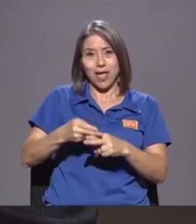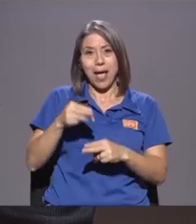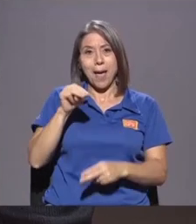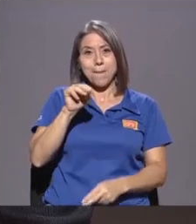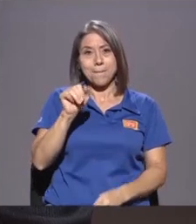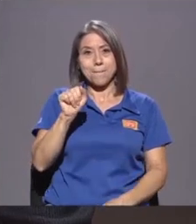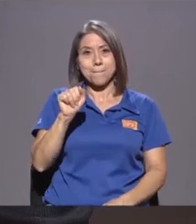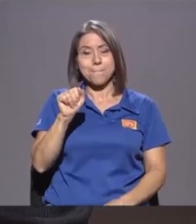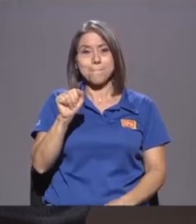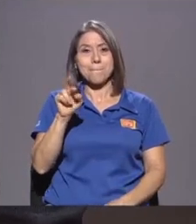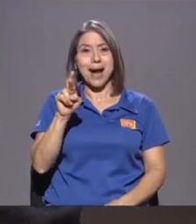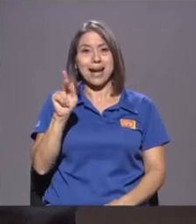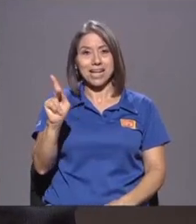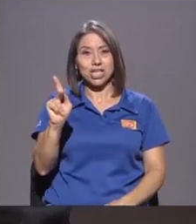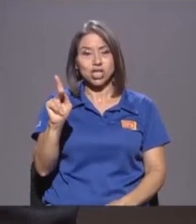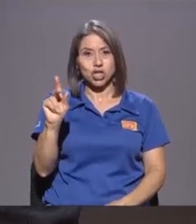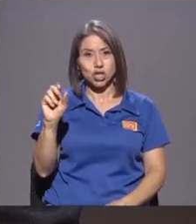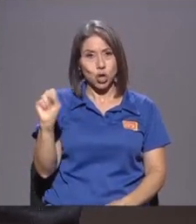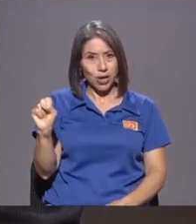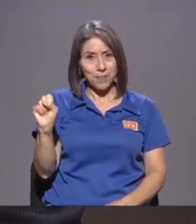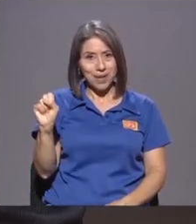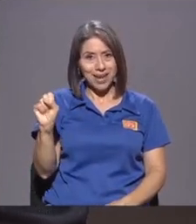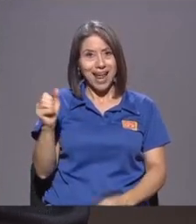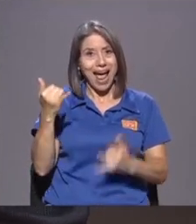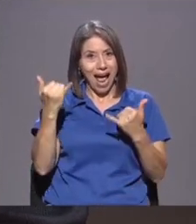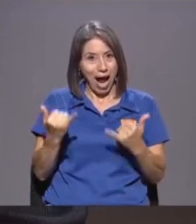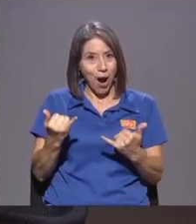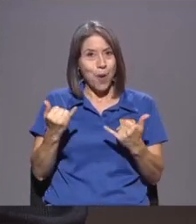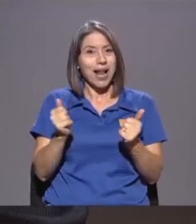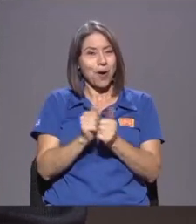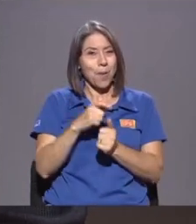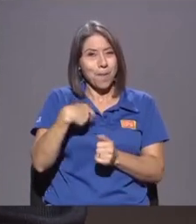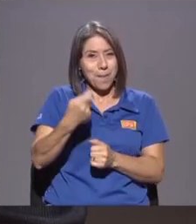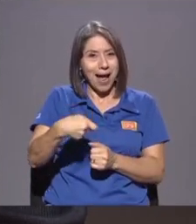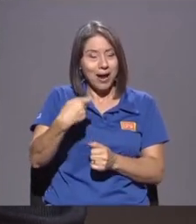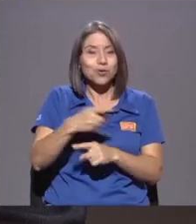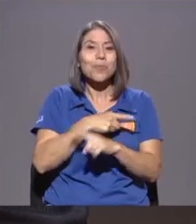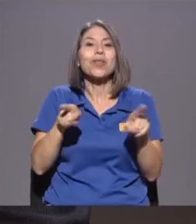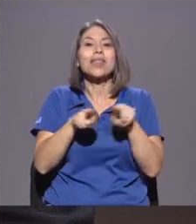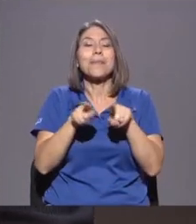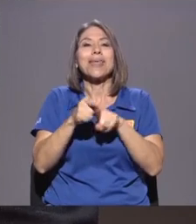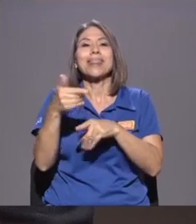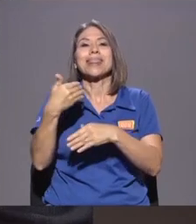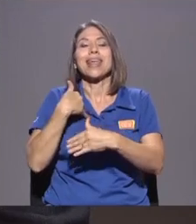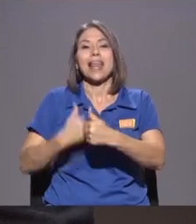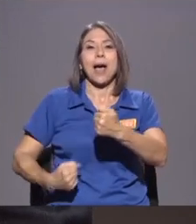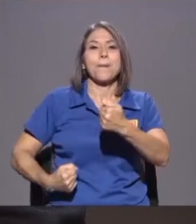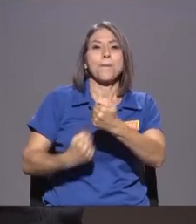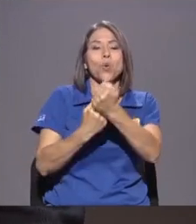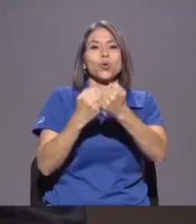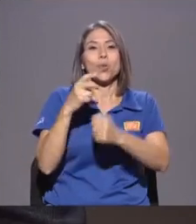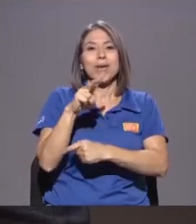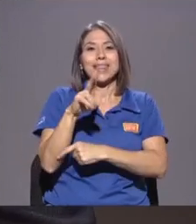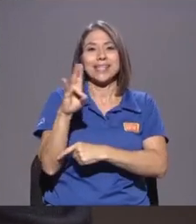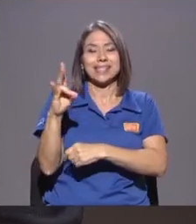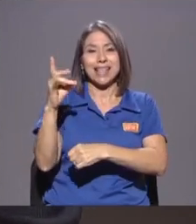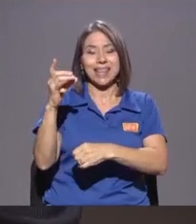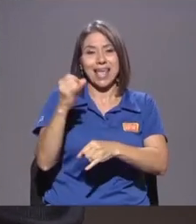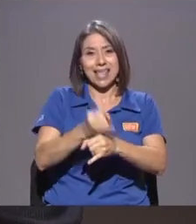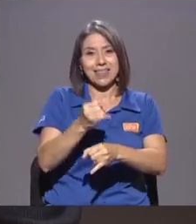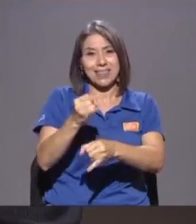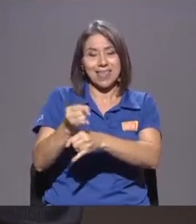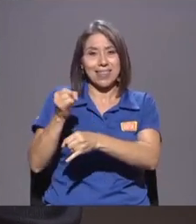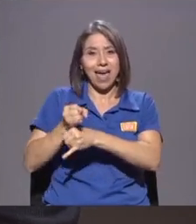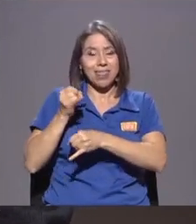Sino que Ha recibido el respaldo De 27 entidades Que están Como dicen Este